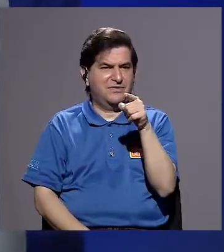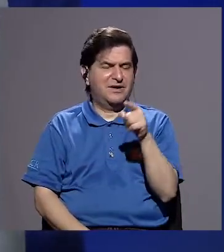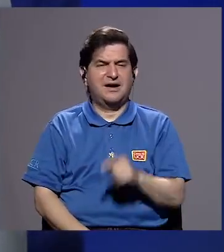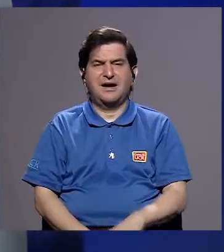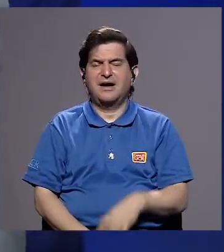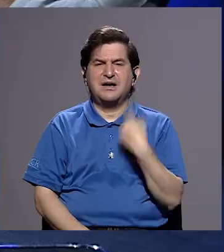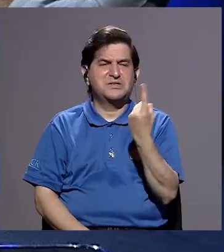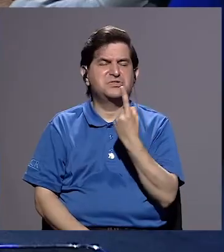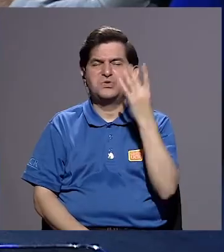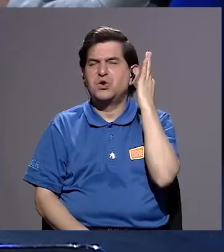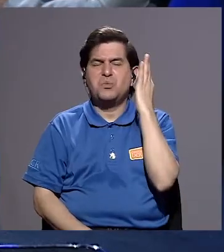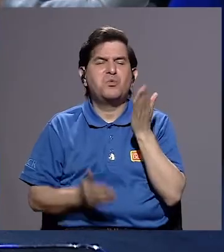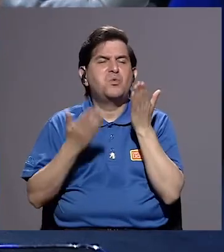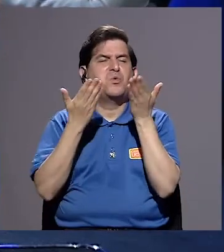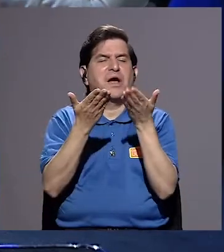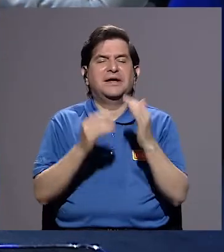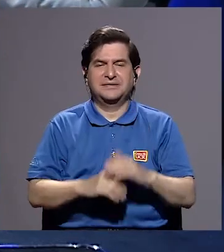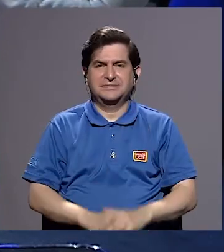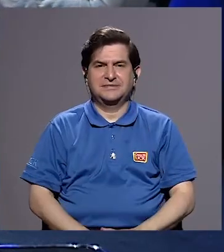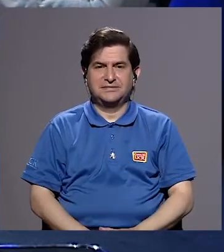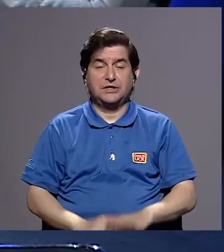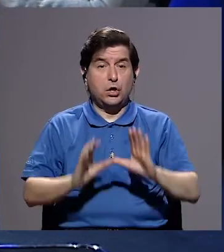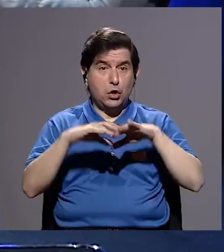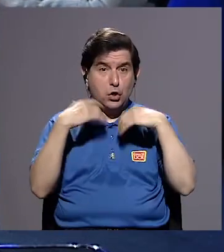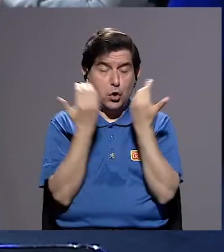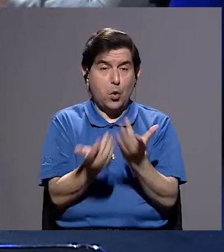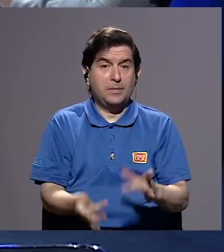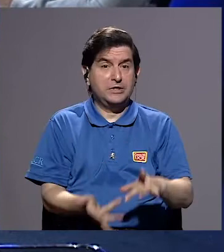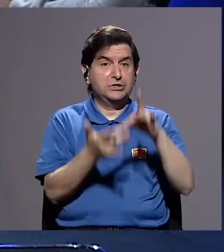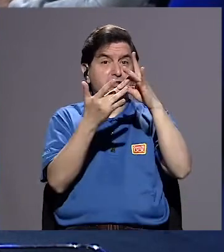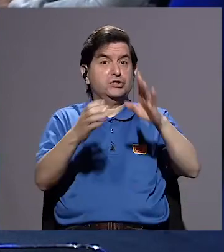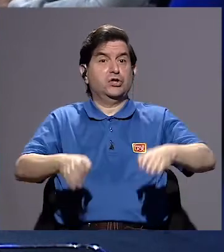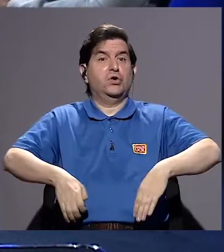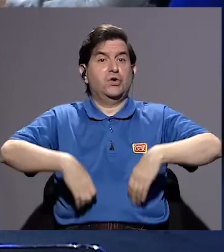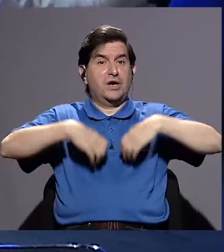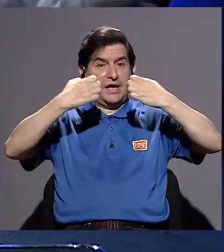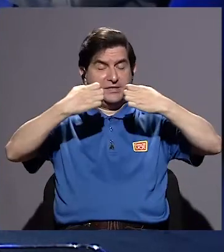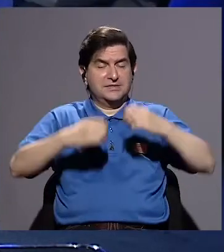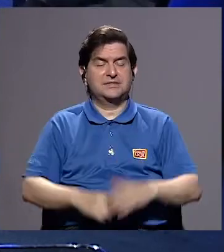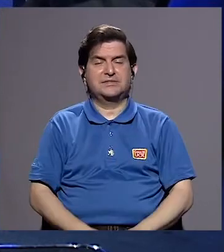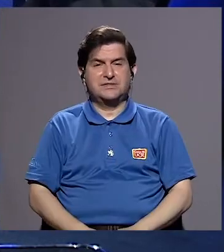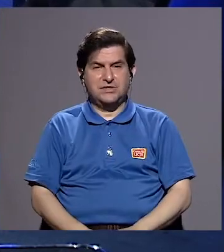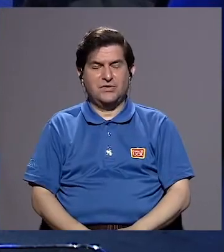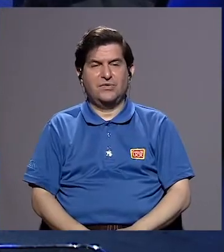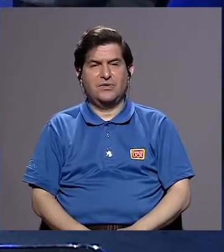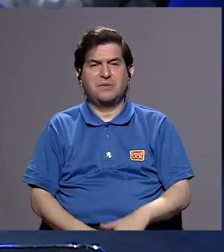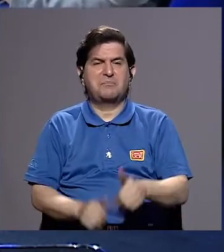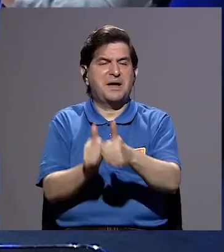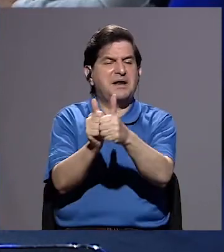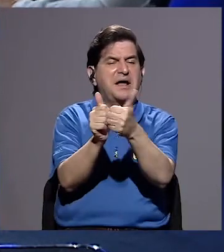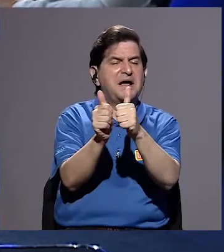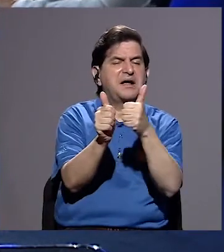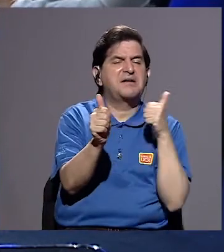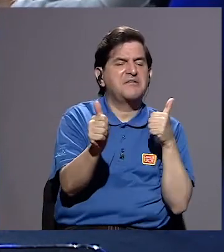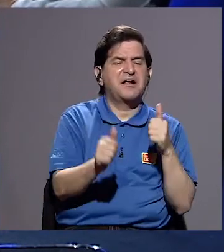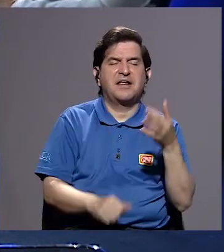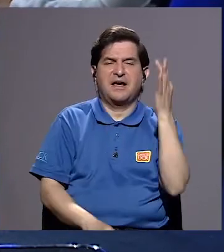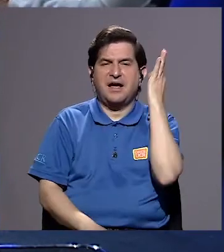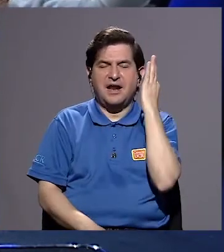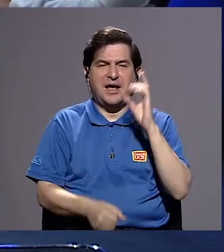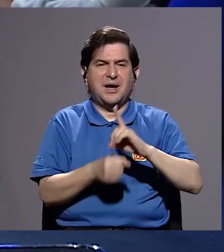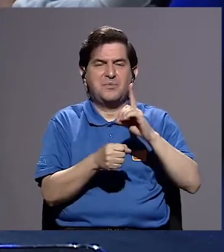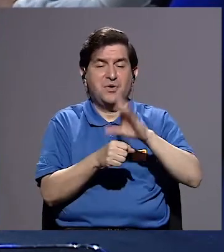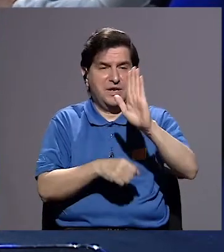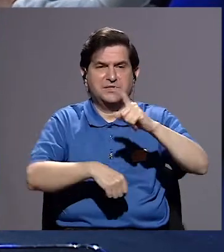les dan a ellas. ¿Había alguna comisión particularmente a las que se relegaran a las mujeres diputadas